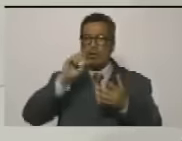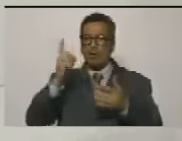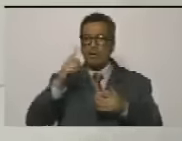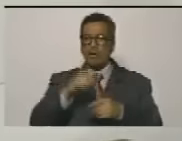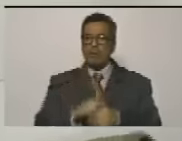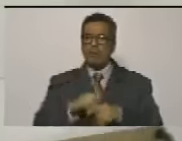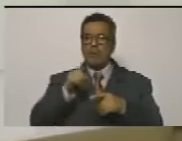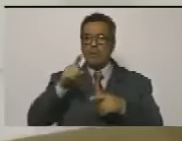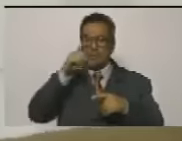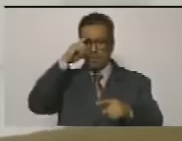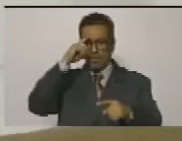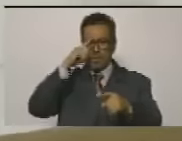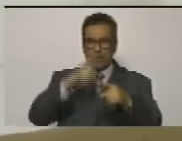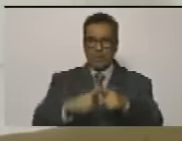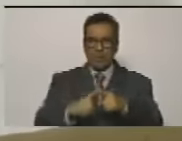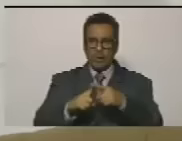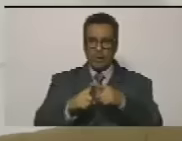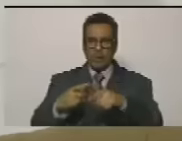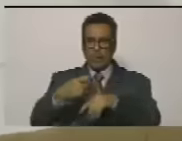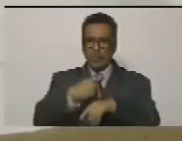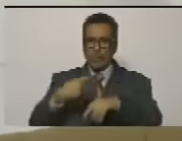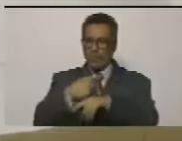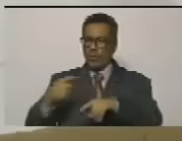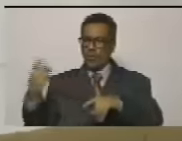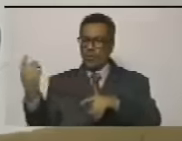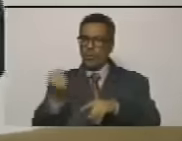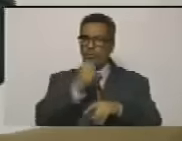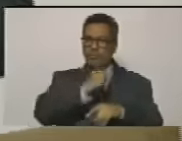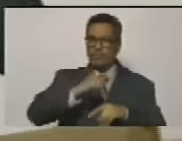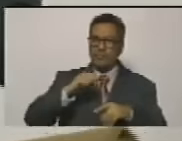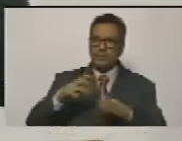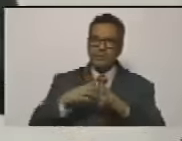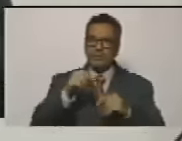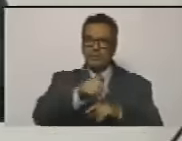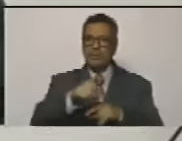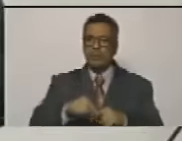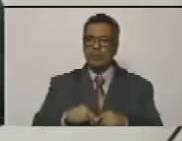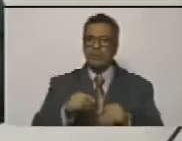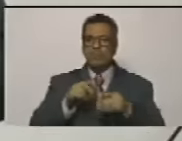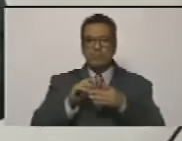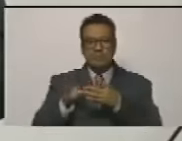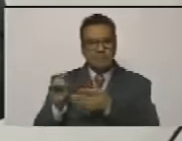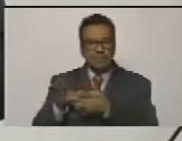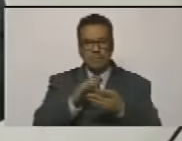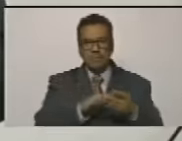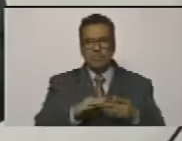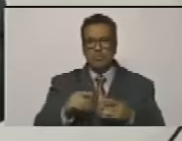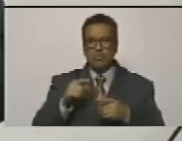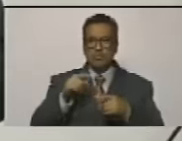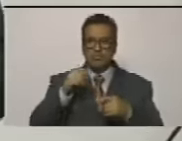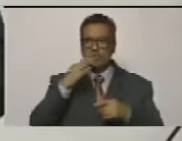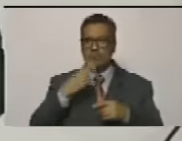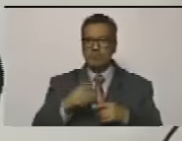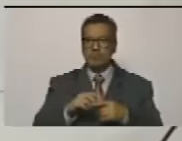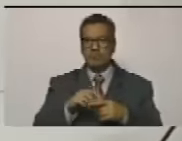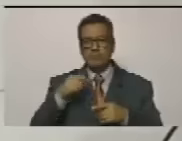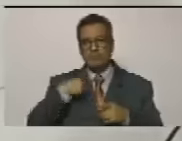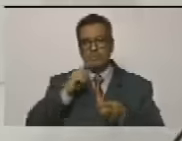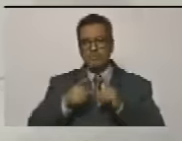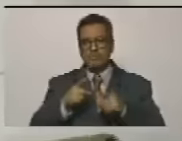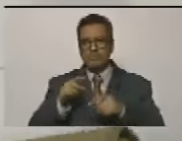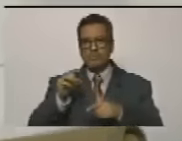misión fue reclutar traidores desertores excepciones afortunadamente excepciones